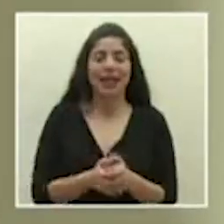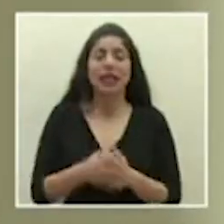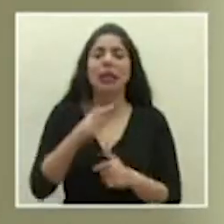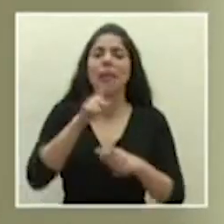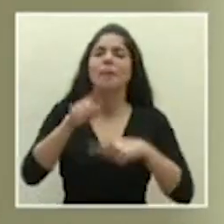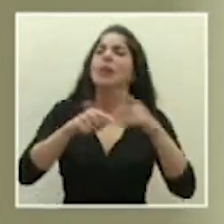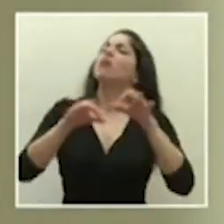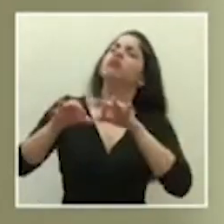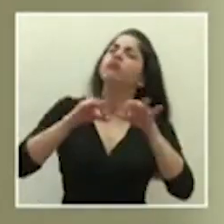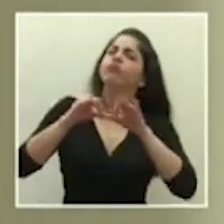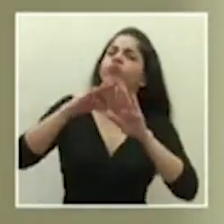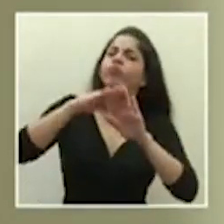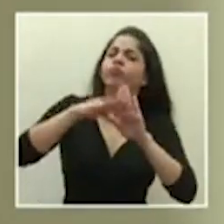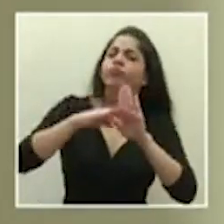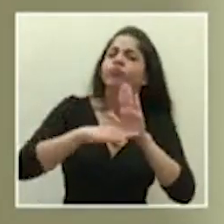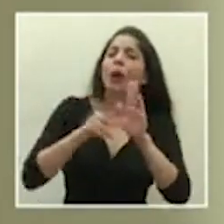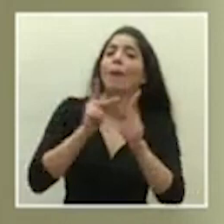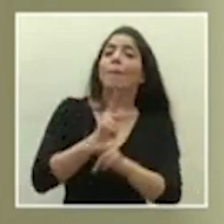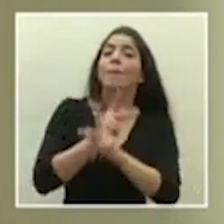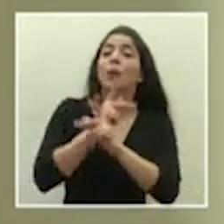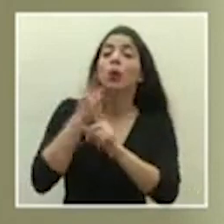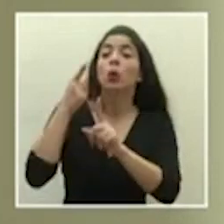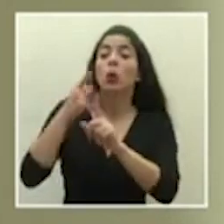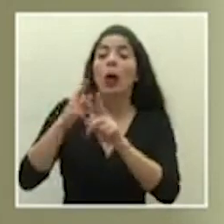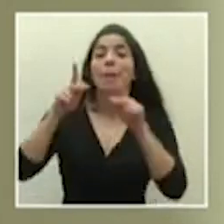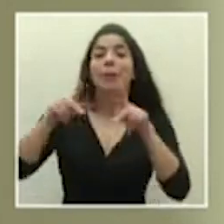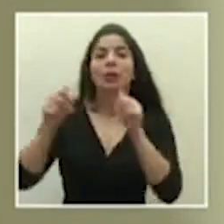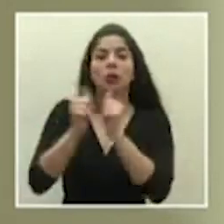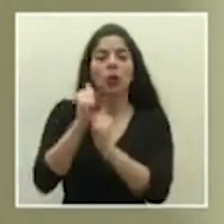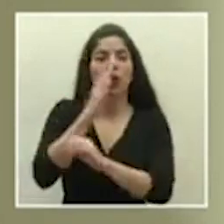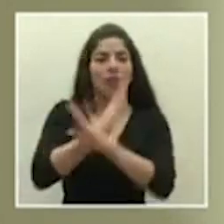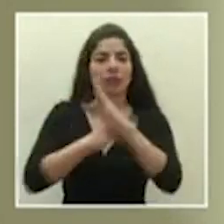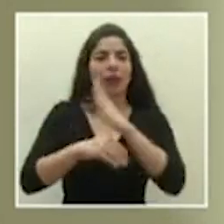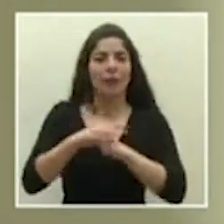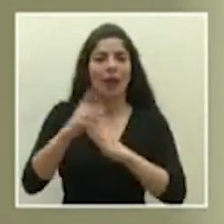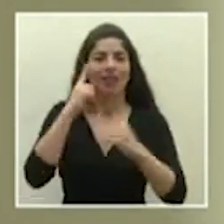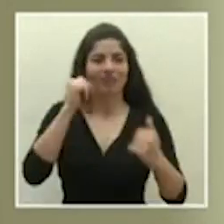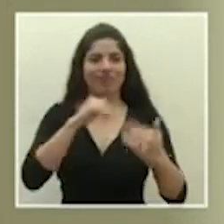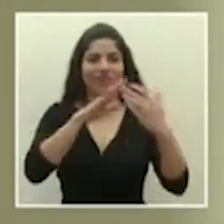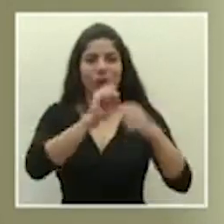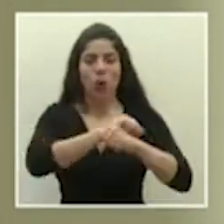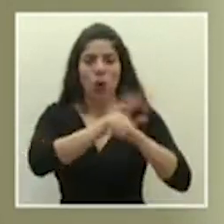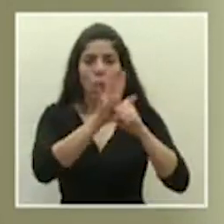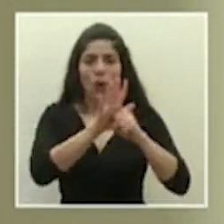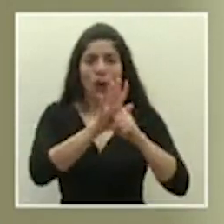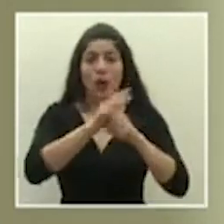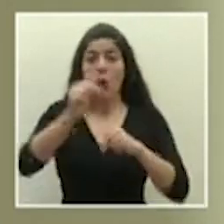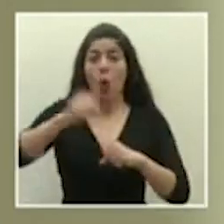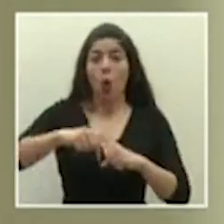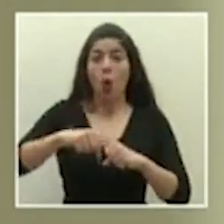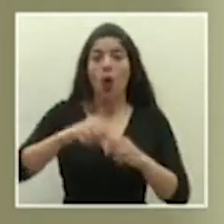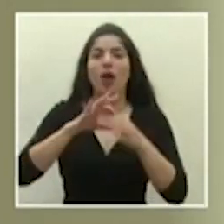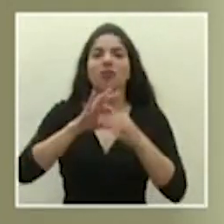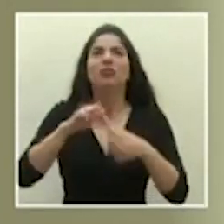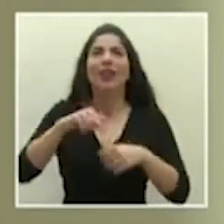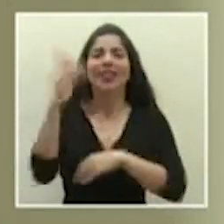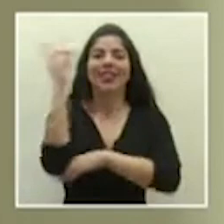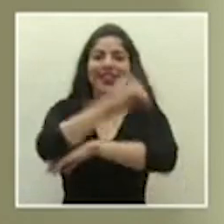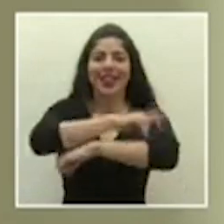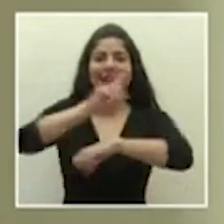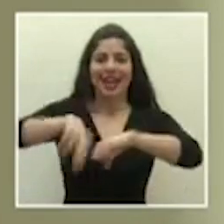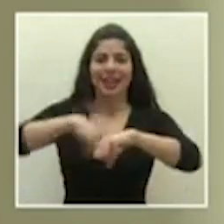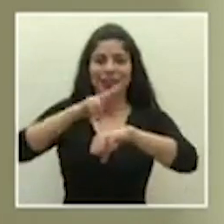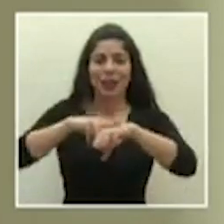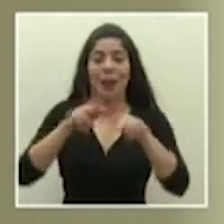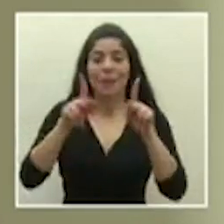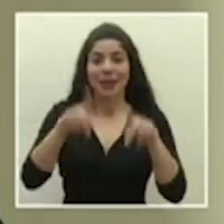detallará las medidas de protección hacia la población con discapacidad ante el COVID-19 hoy en el marco del Día Nacional de